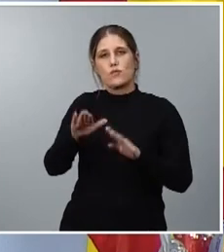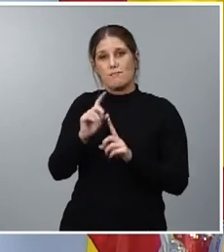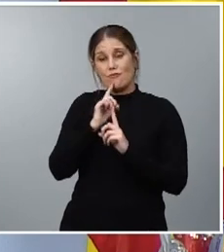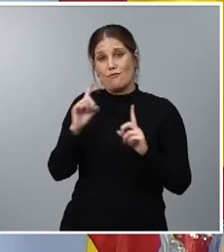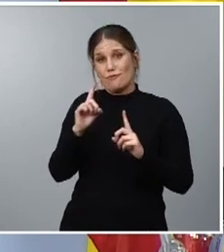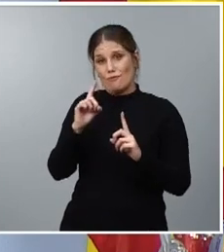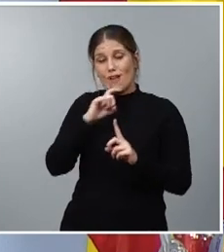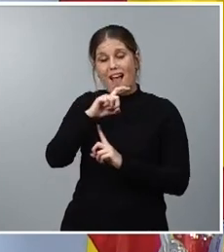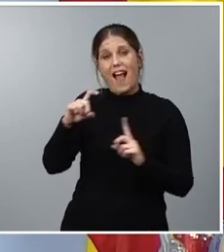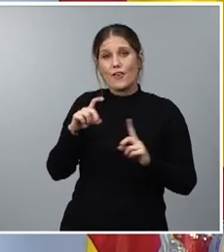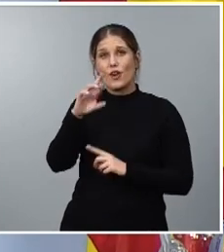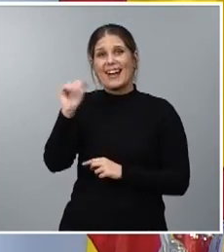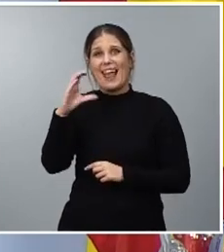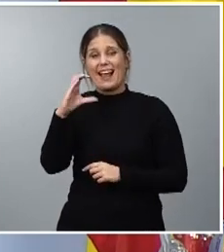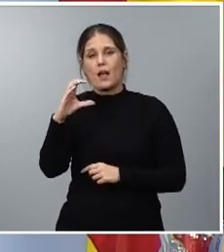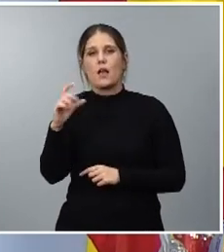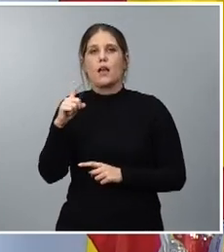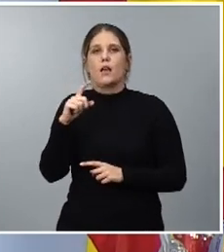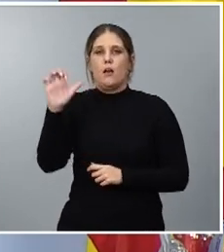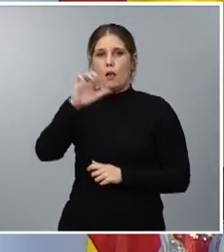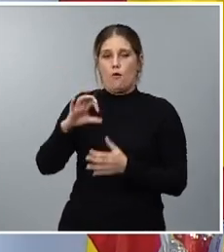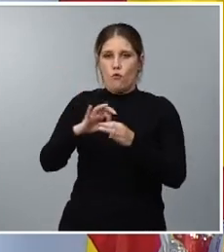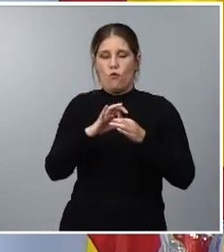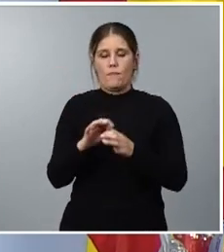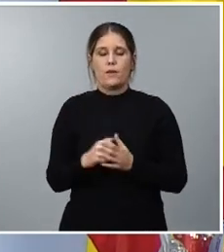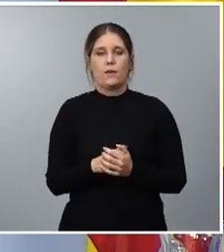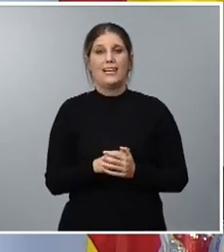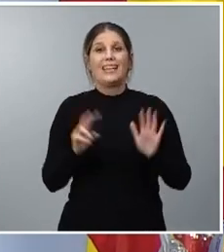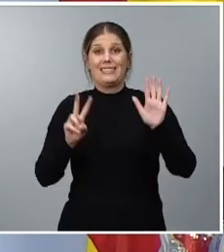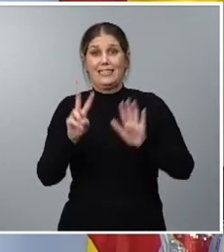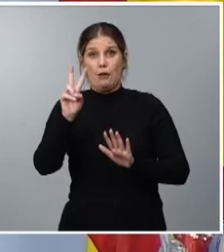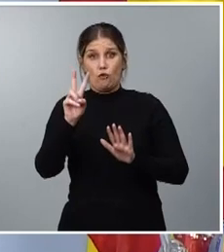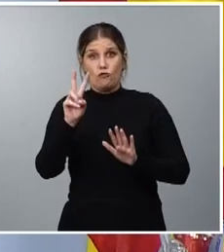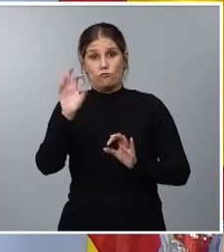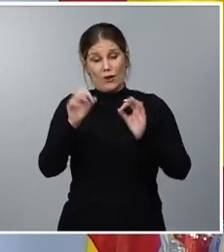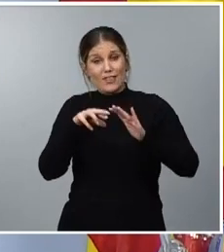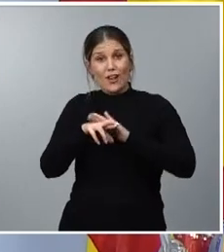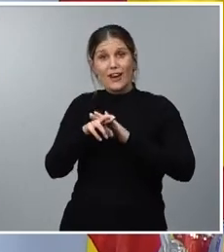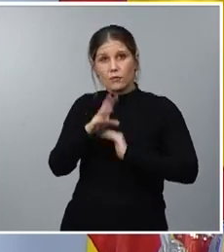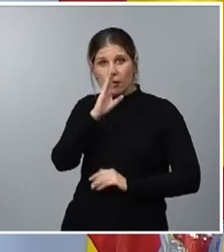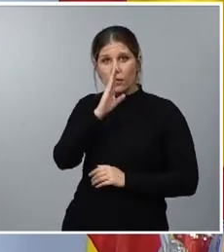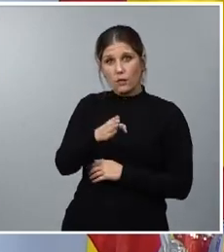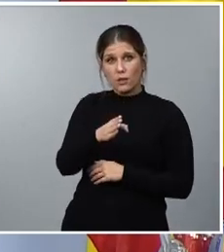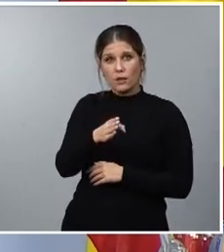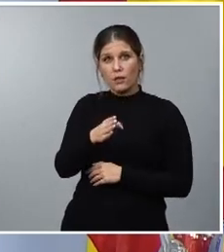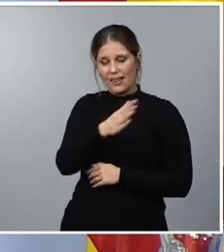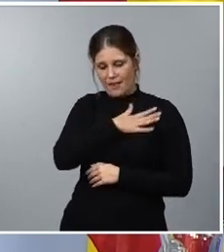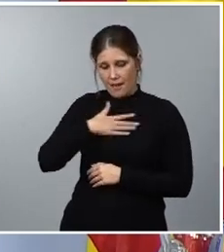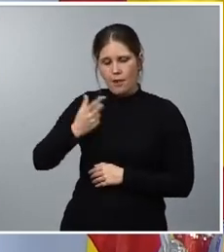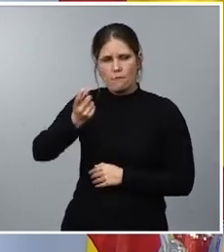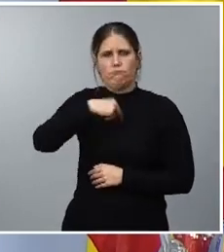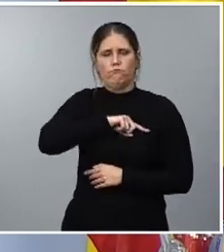del react unión europea el 72% de esos recursos se destinan a hacer de nuestro país